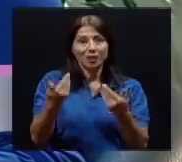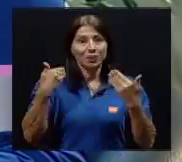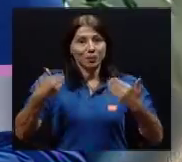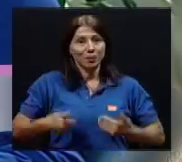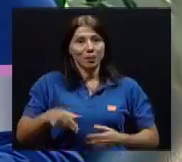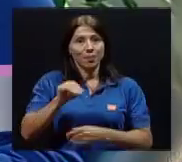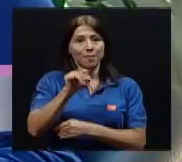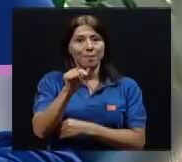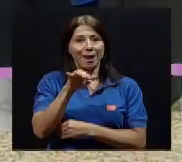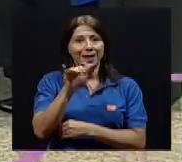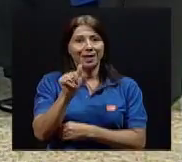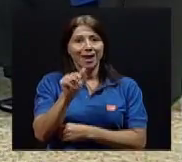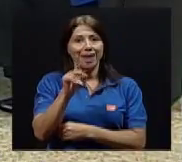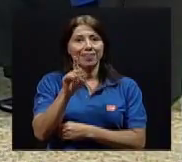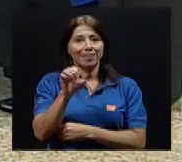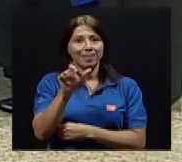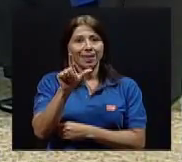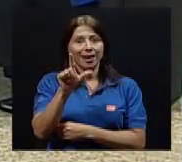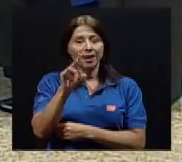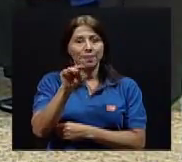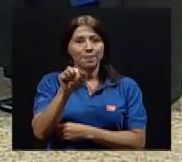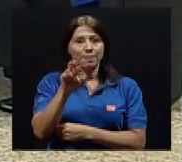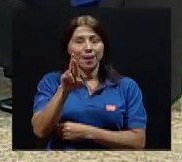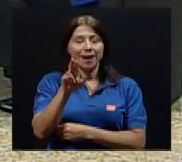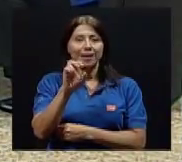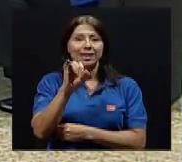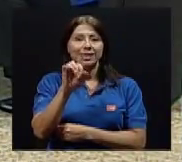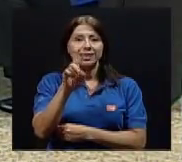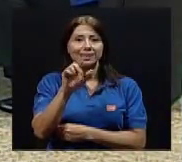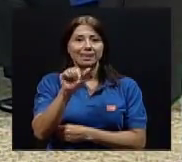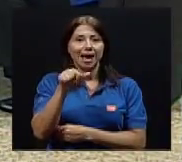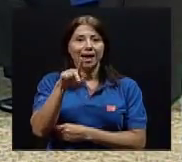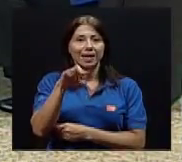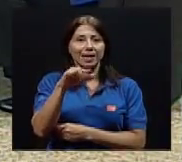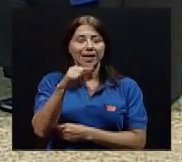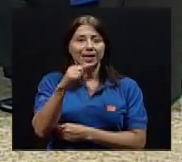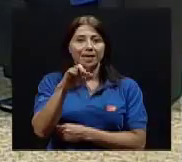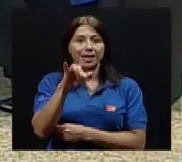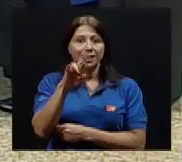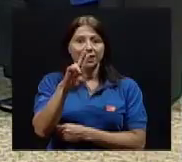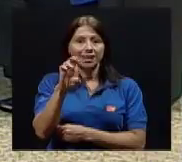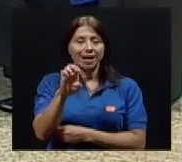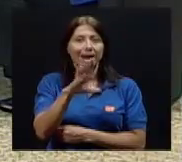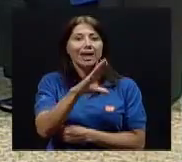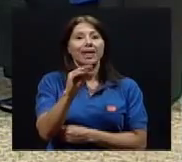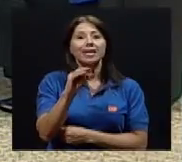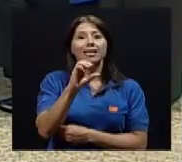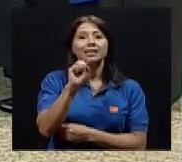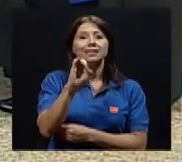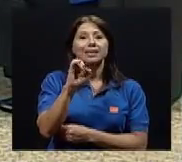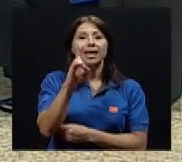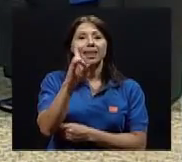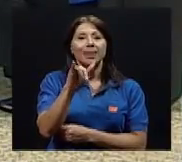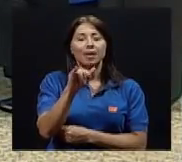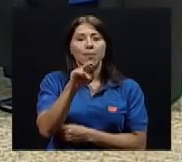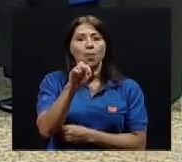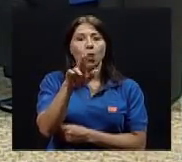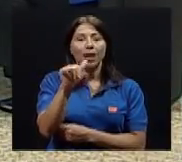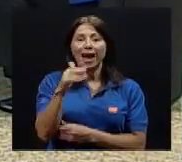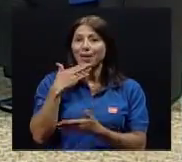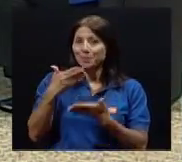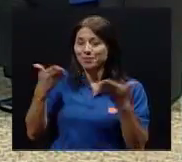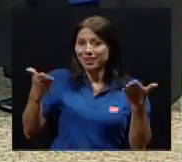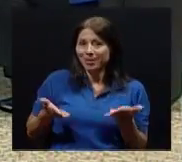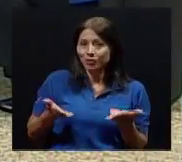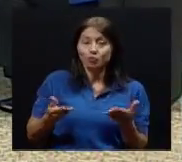Aguirre y Seidy Mora. Bienvenidos y bienvenidas a nuestro programa Vivir Mejor. Son muchísimas las informaciones que tenemos